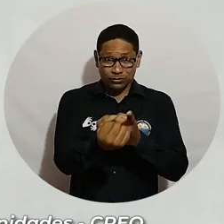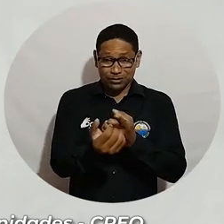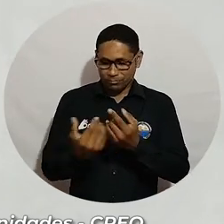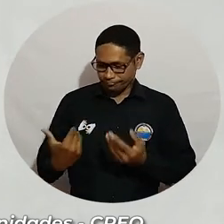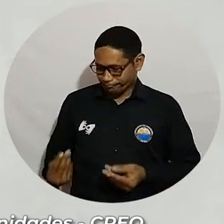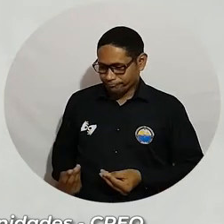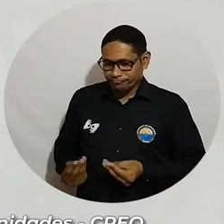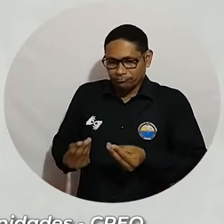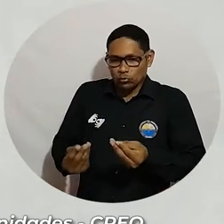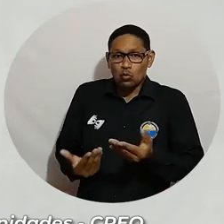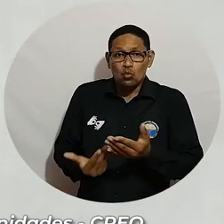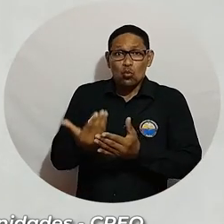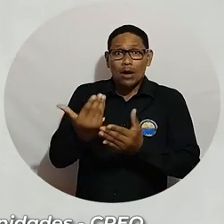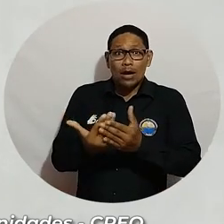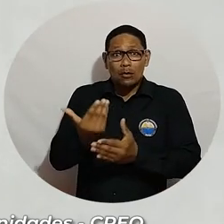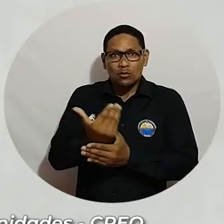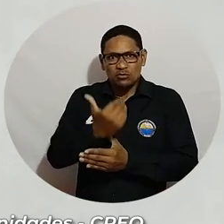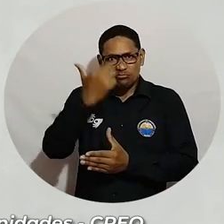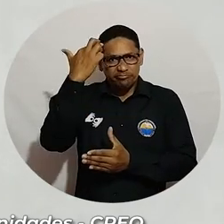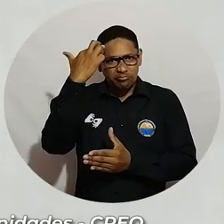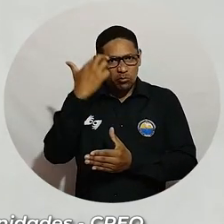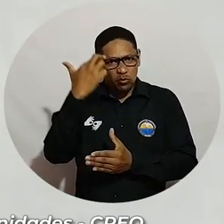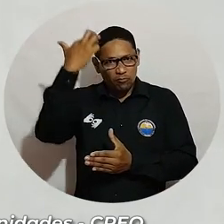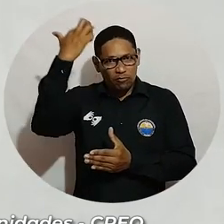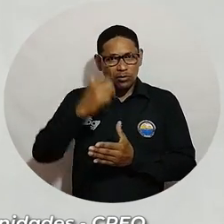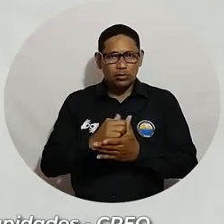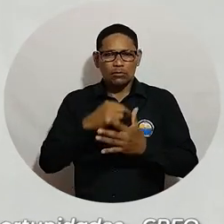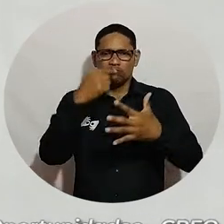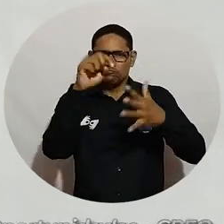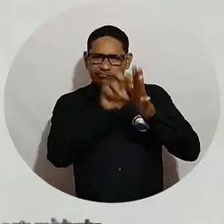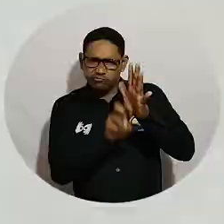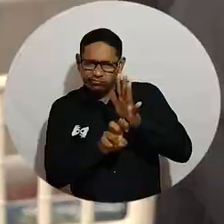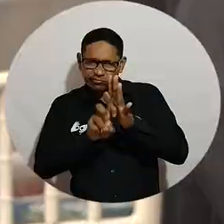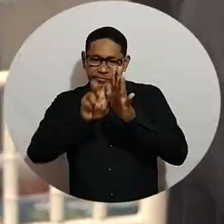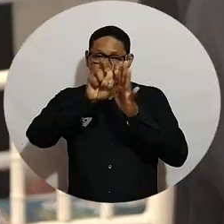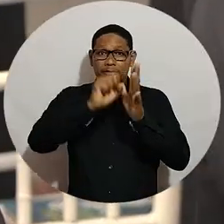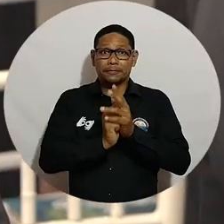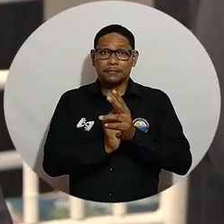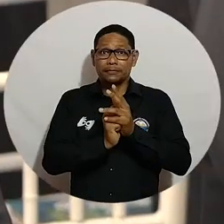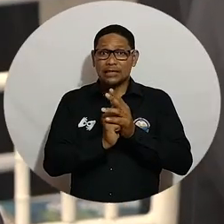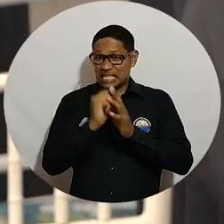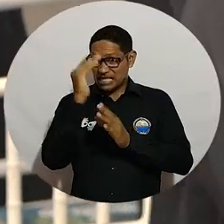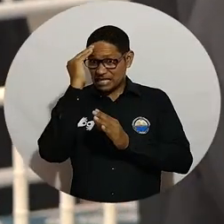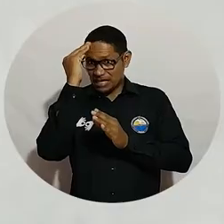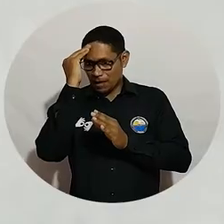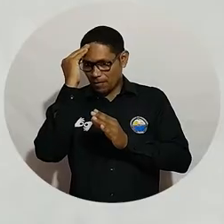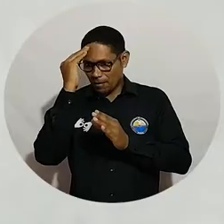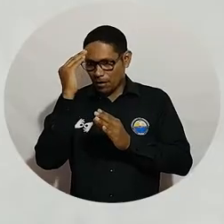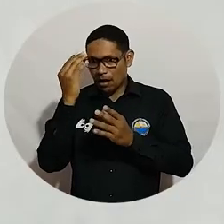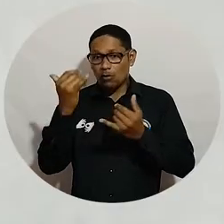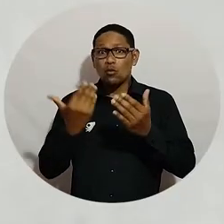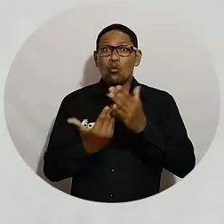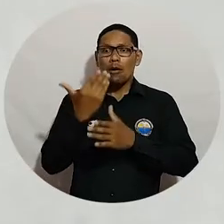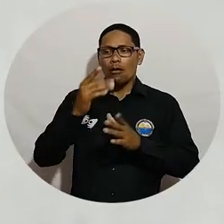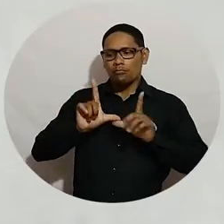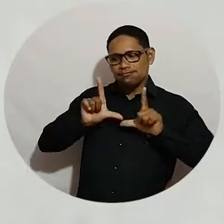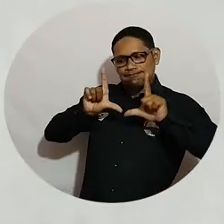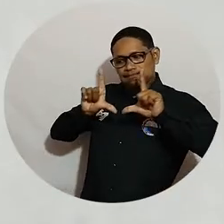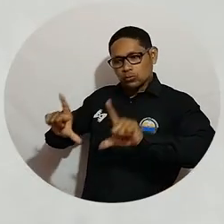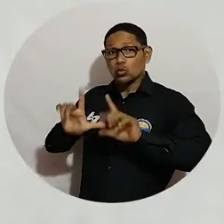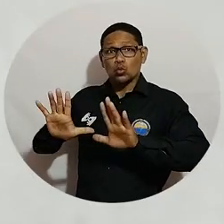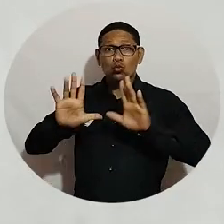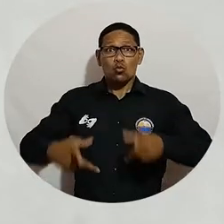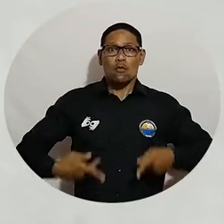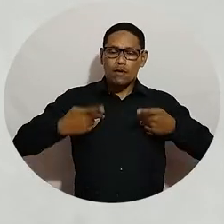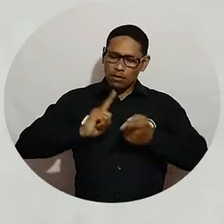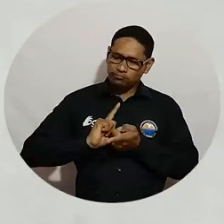nuevos profesionales en los diferentes niveles de formación. Sabemos que este título le va a